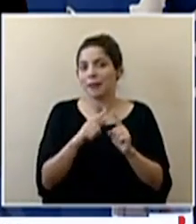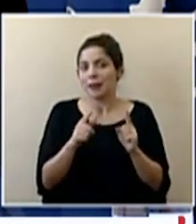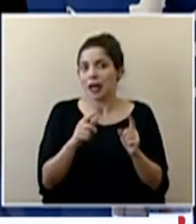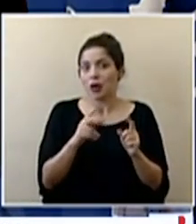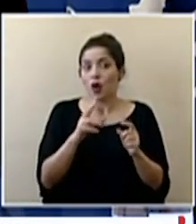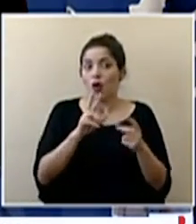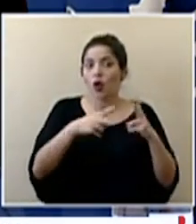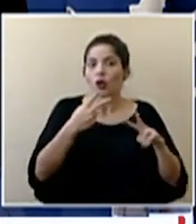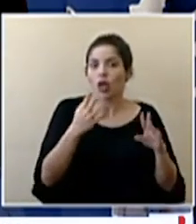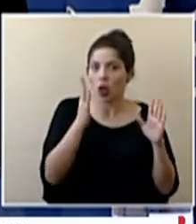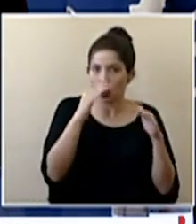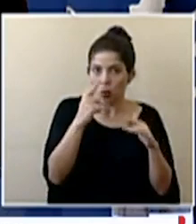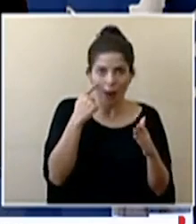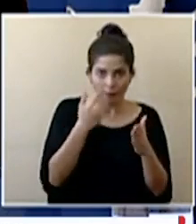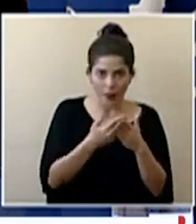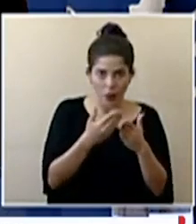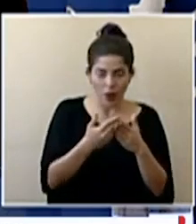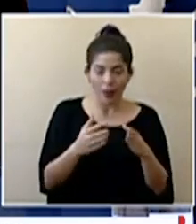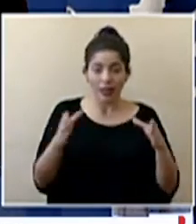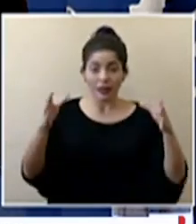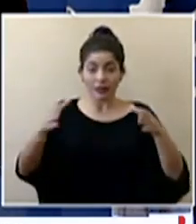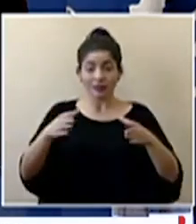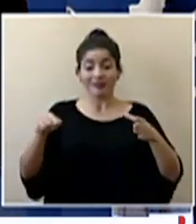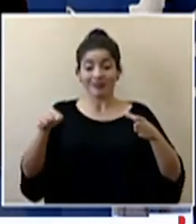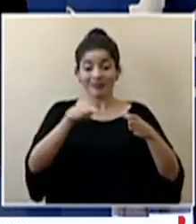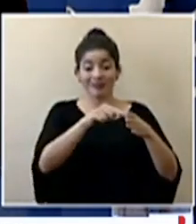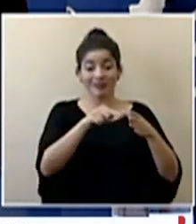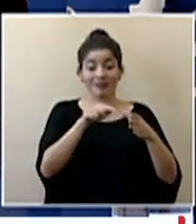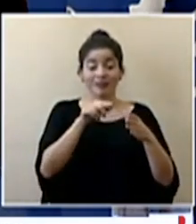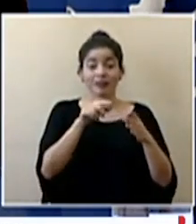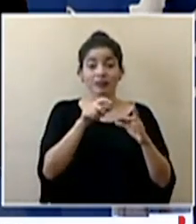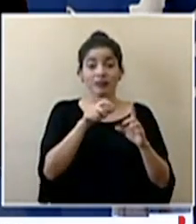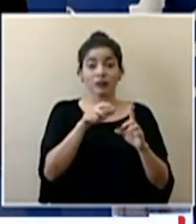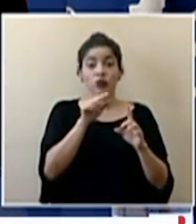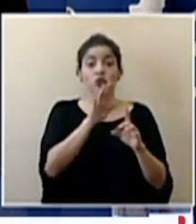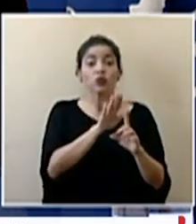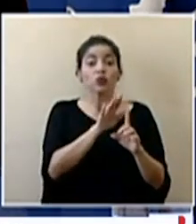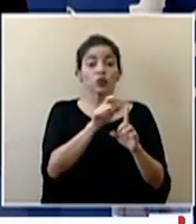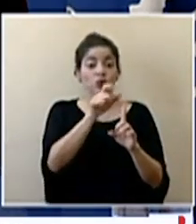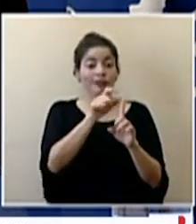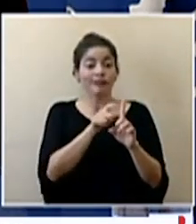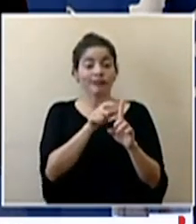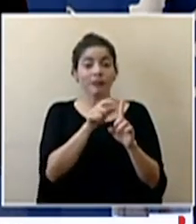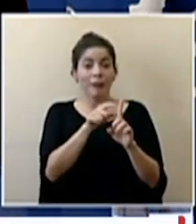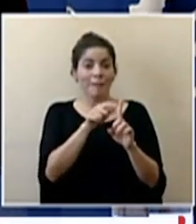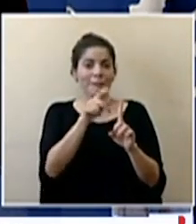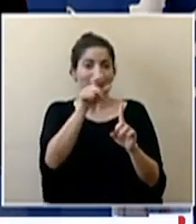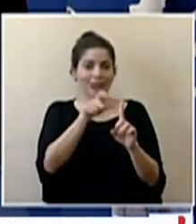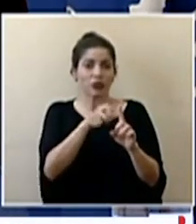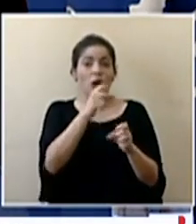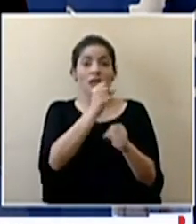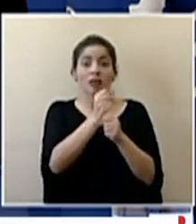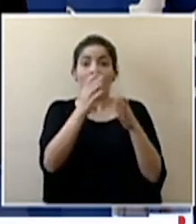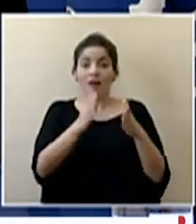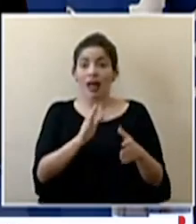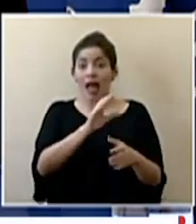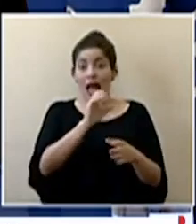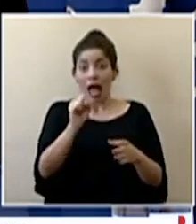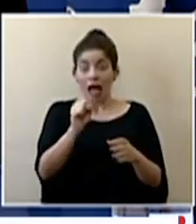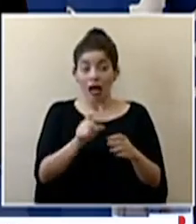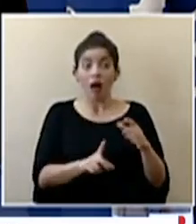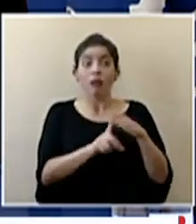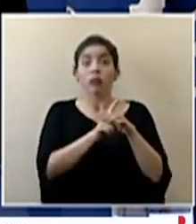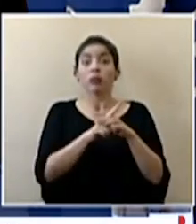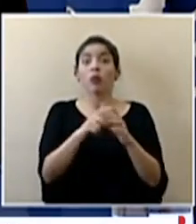de lo contrario de que los contactos de personal de la caja que ha dado